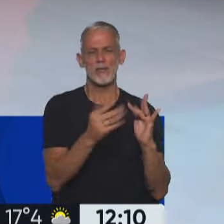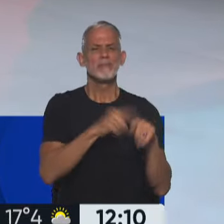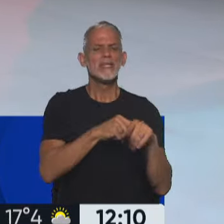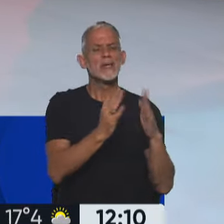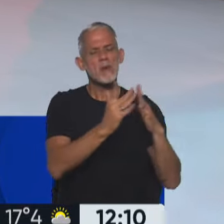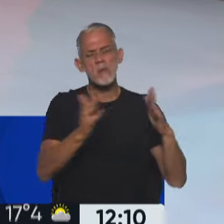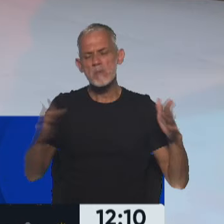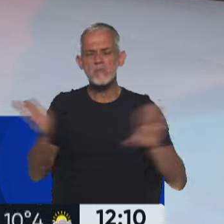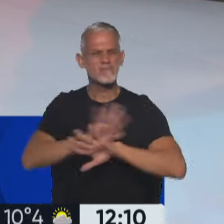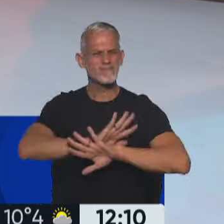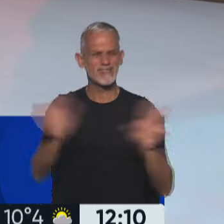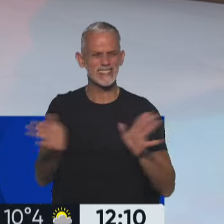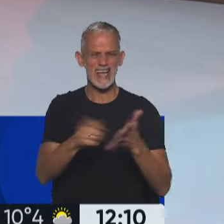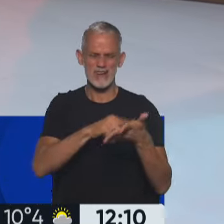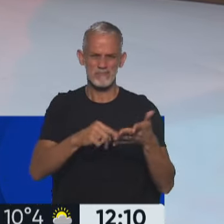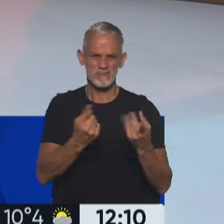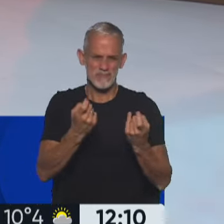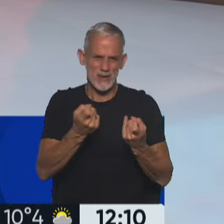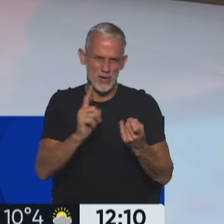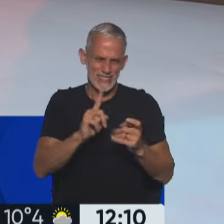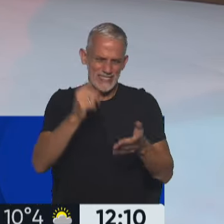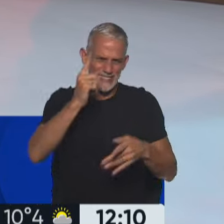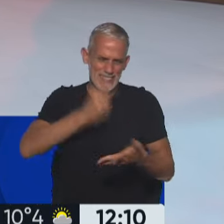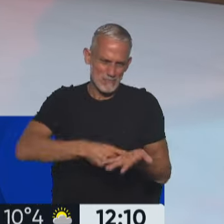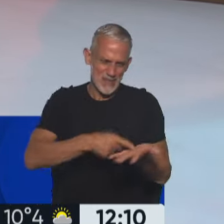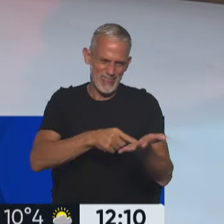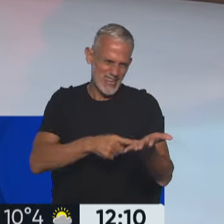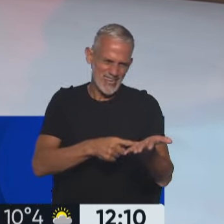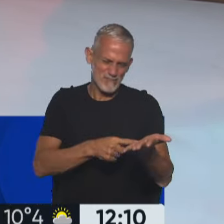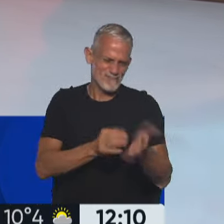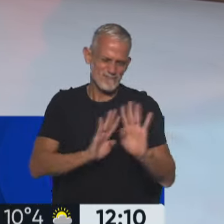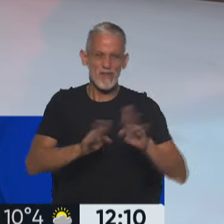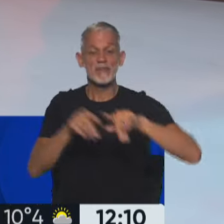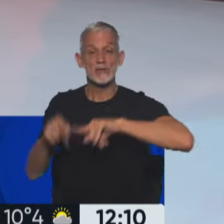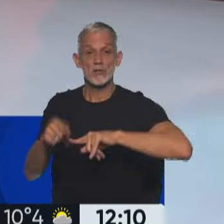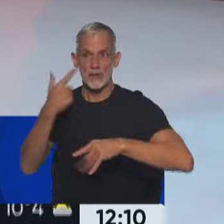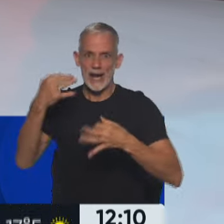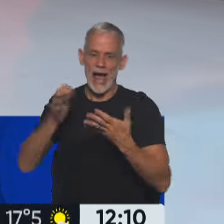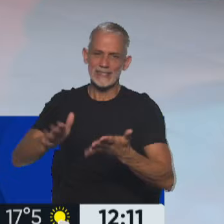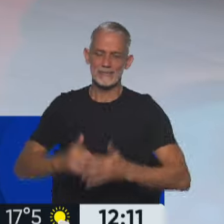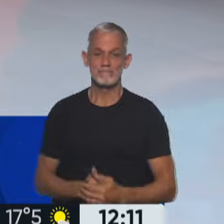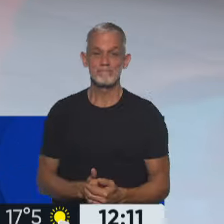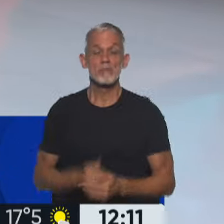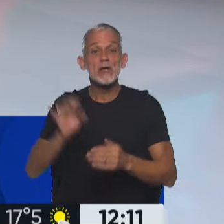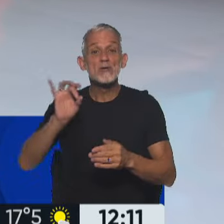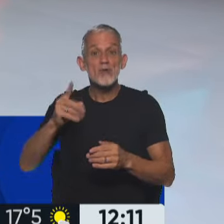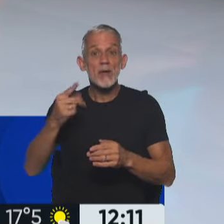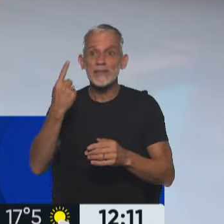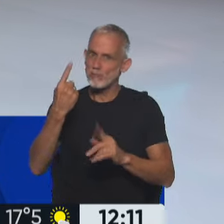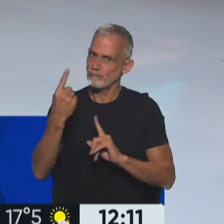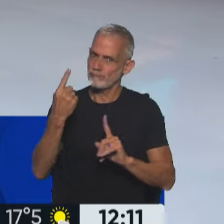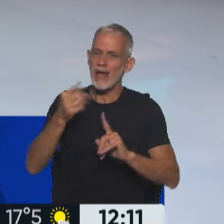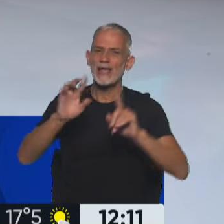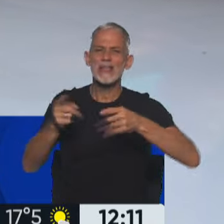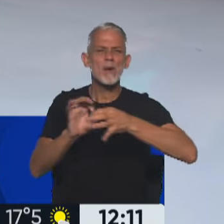se desregula, ya no es más un servicio esencial y estamos con esta realidad que te contamos recién. No es solo el único caso, también